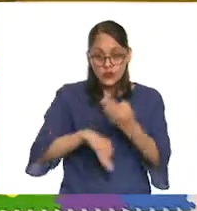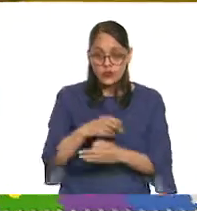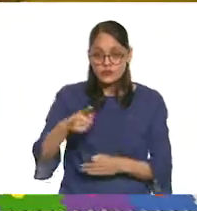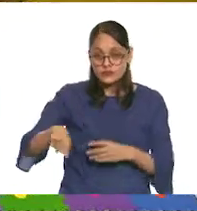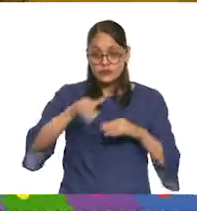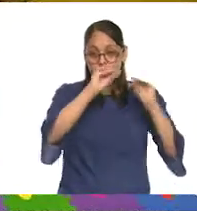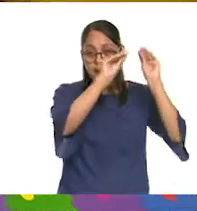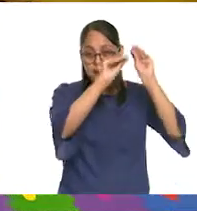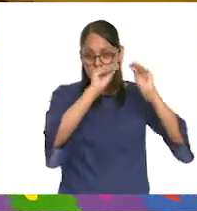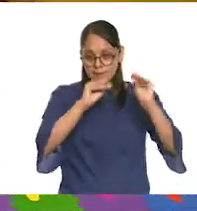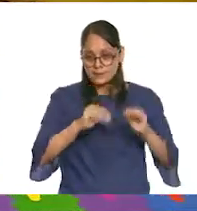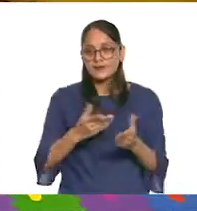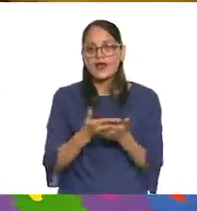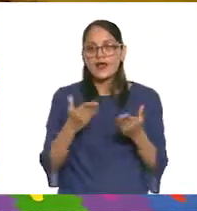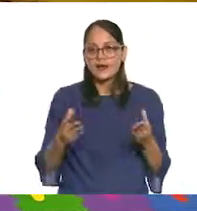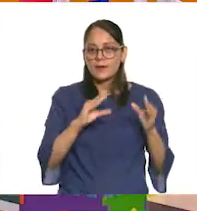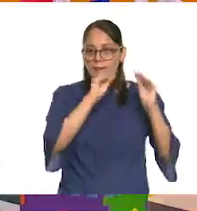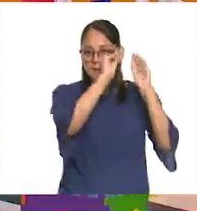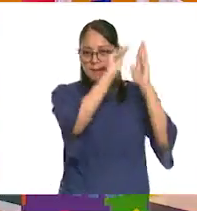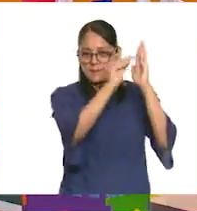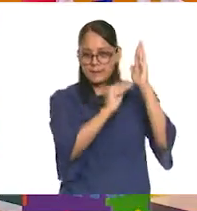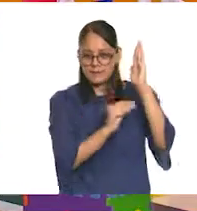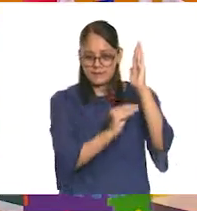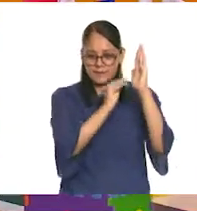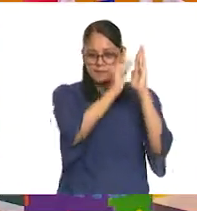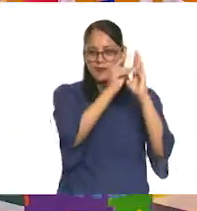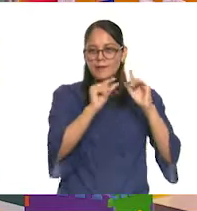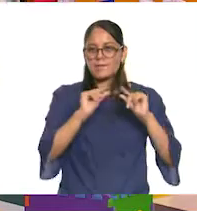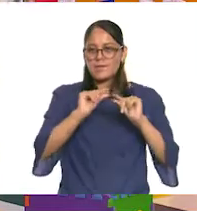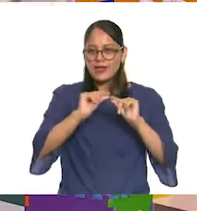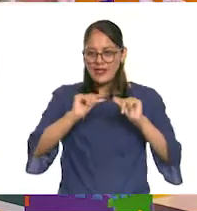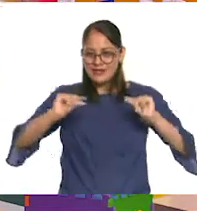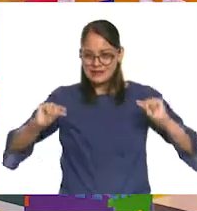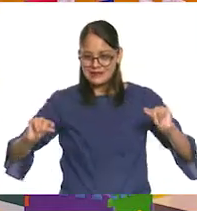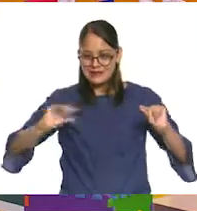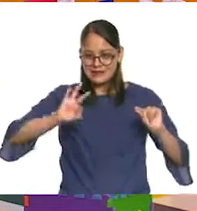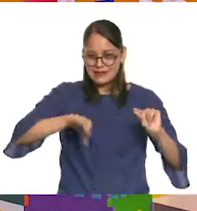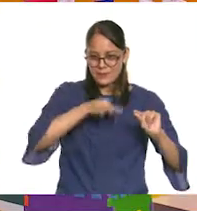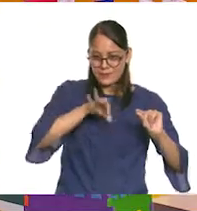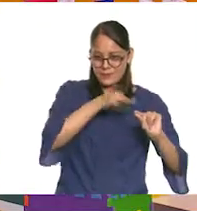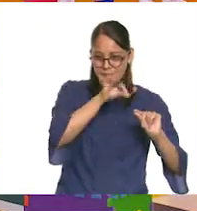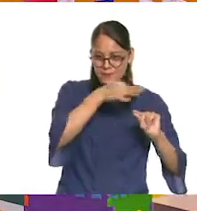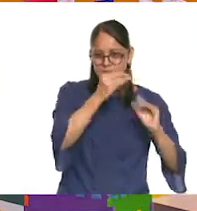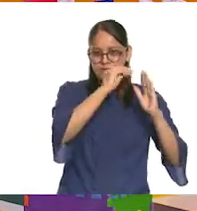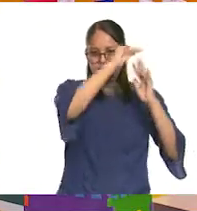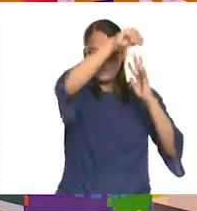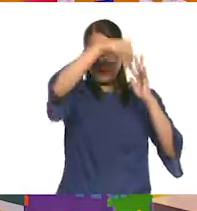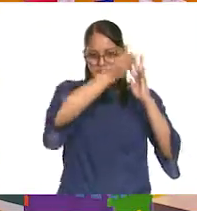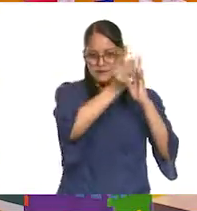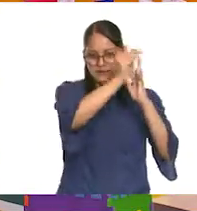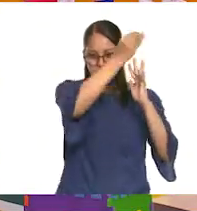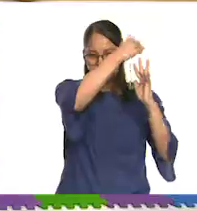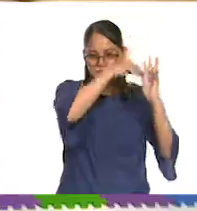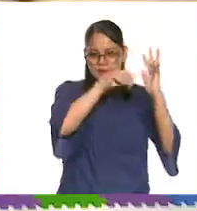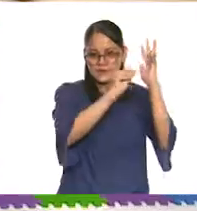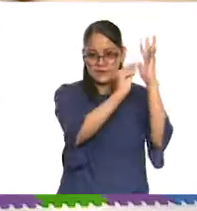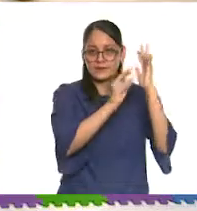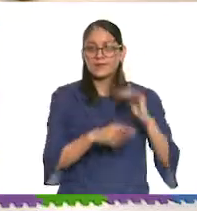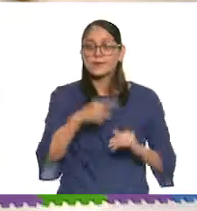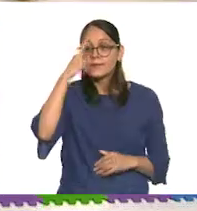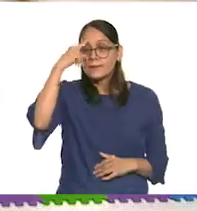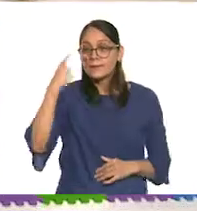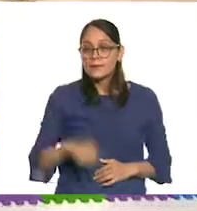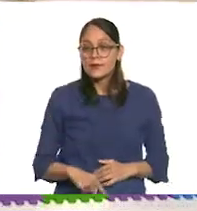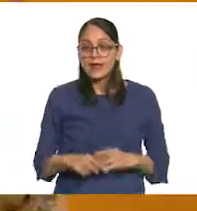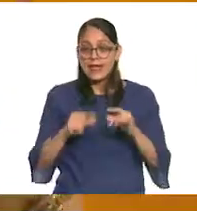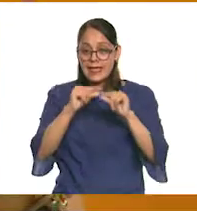instalación. Vamos a ir colocando nuestros estambres hacia el árbol, hacia nuestras ramitas, para que